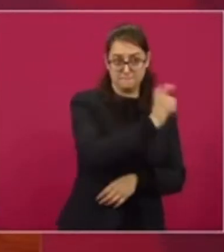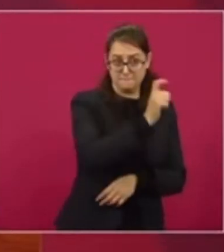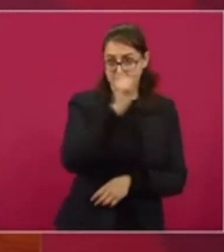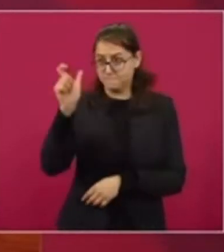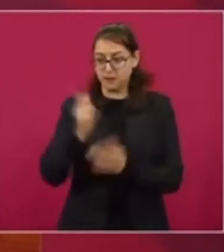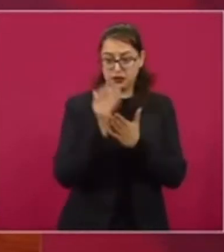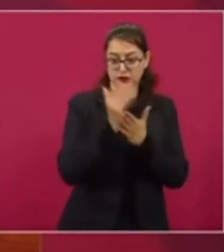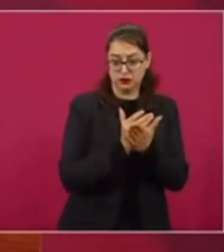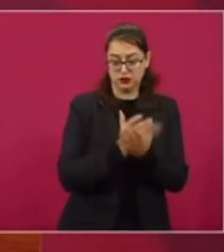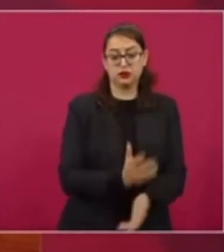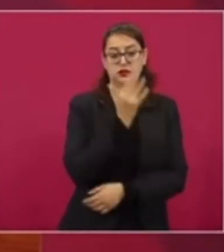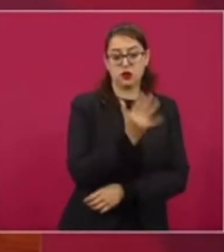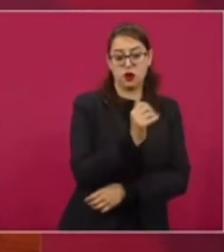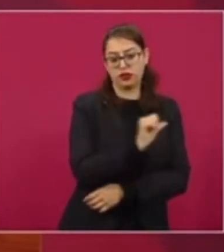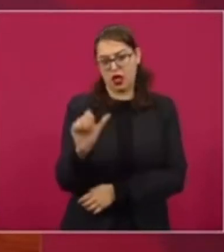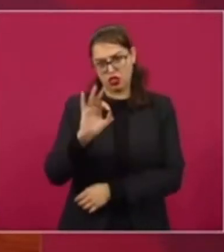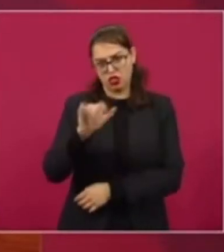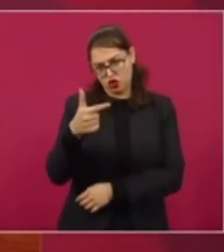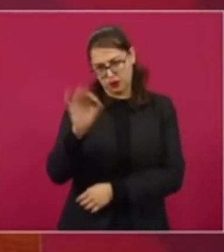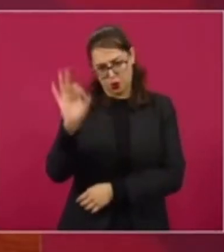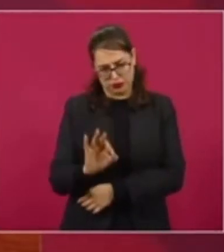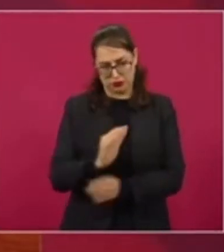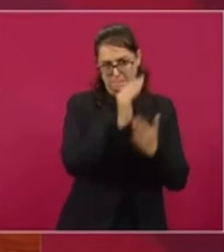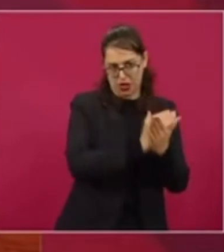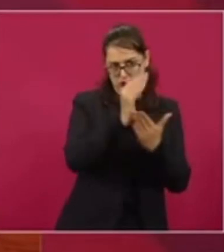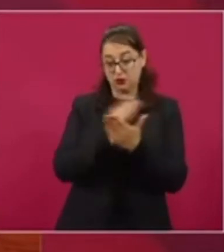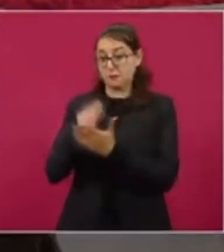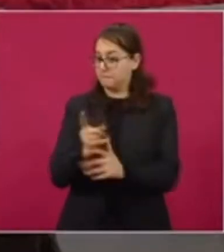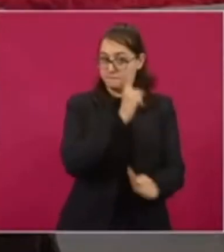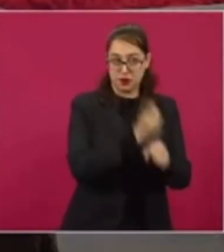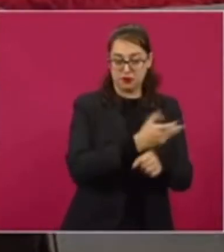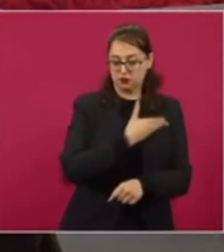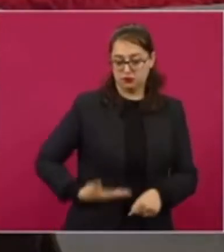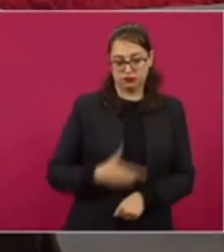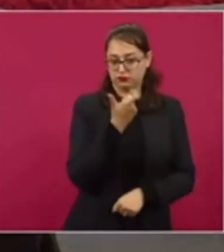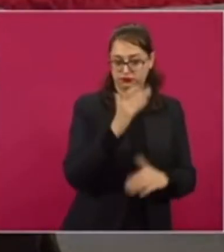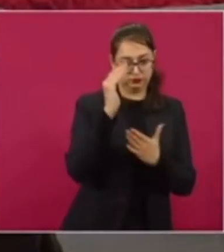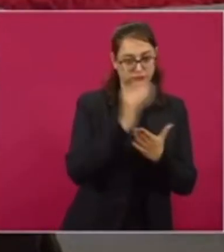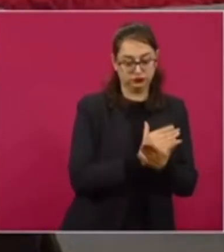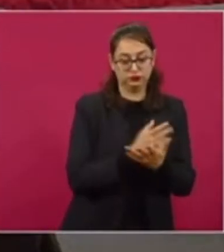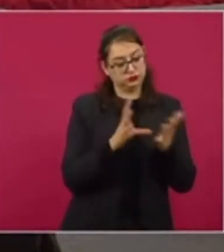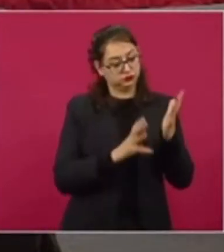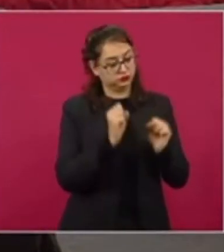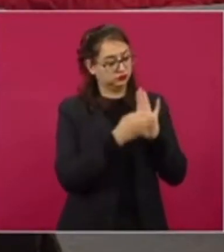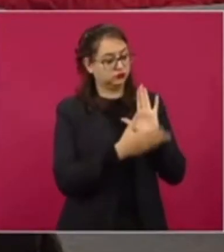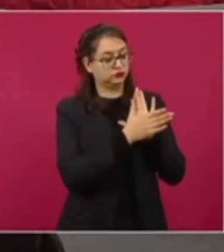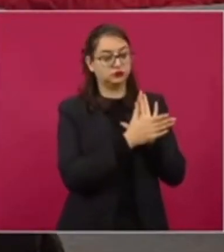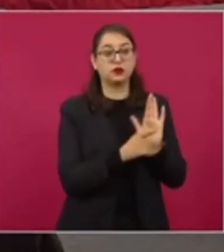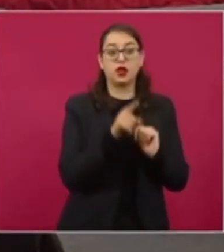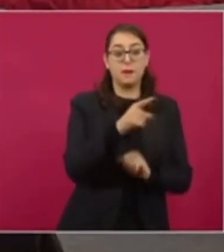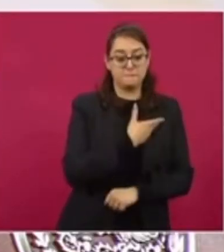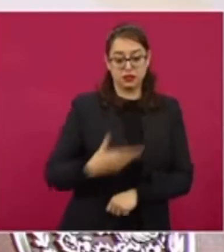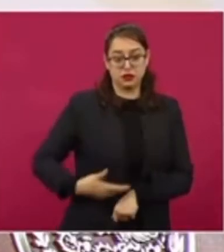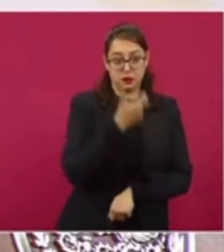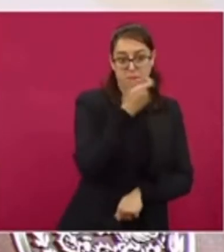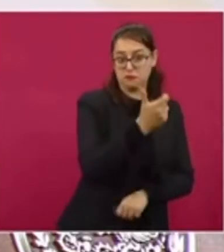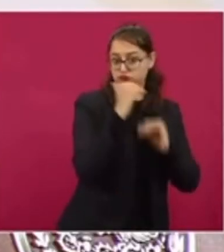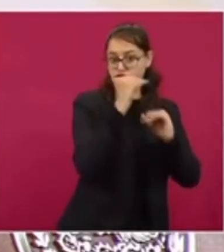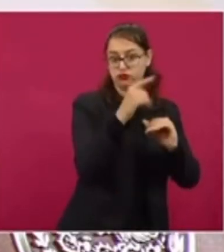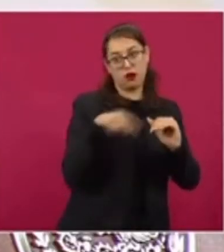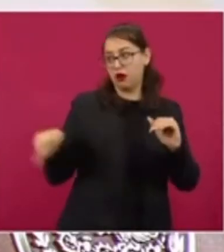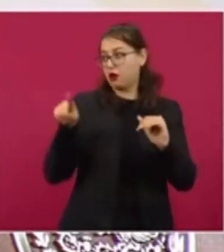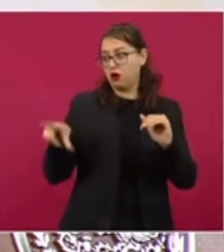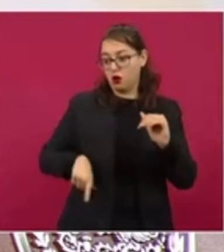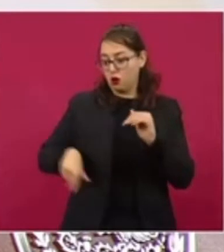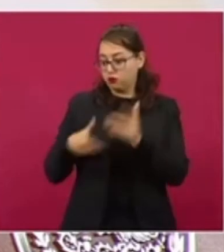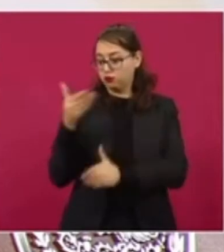un rango que fue del 50 al 12%, asegurando que ningún funcionario recibiera un sueldo mayor al presidente de la república. Se suprimieron las